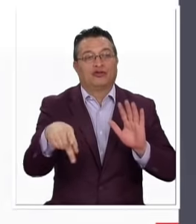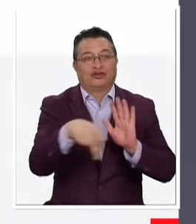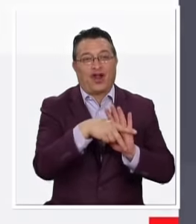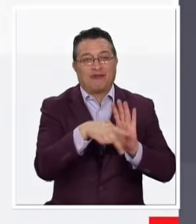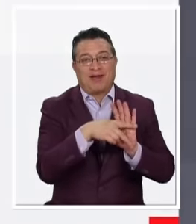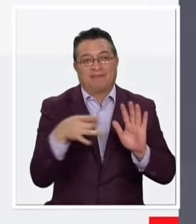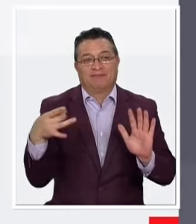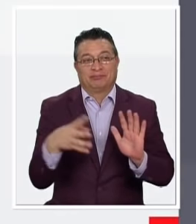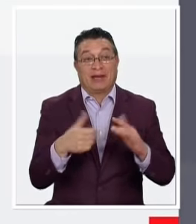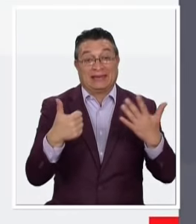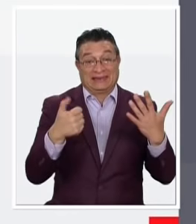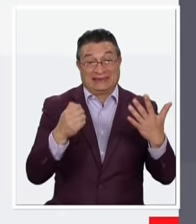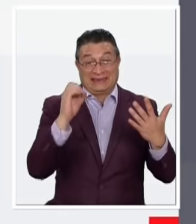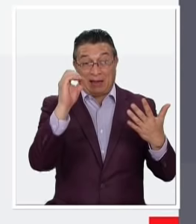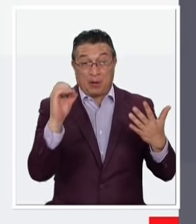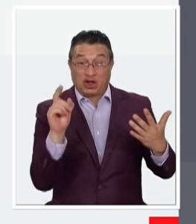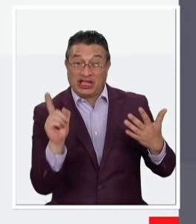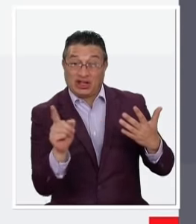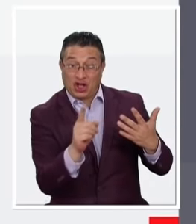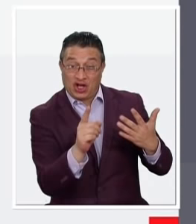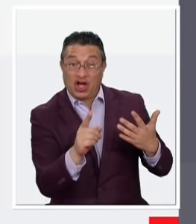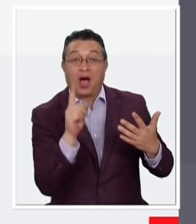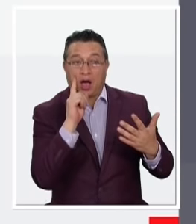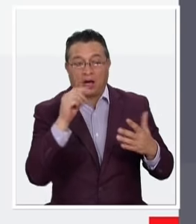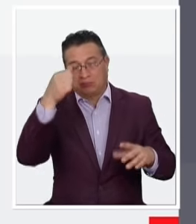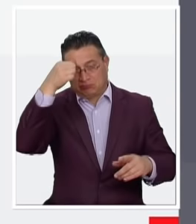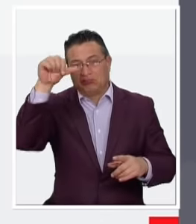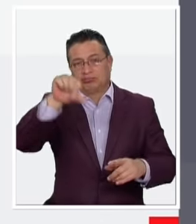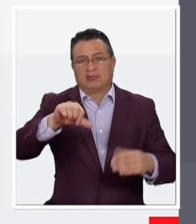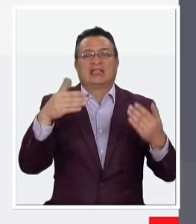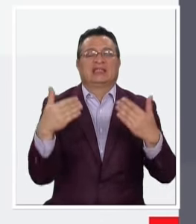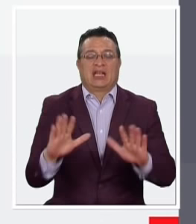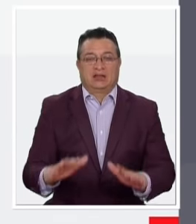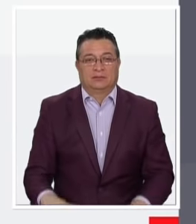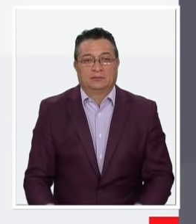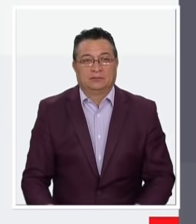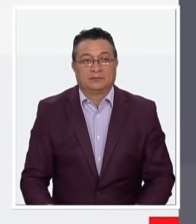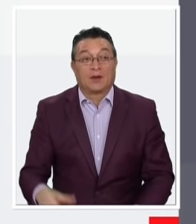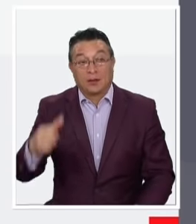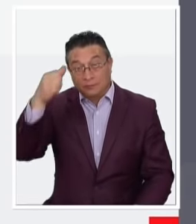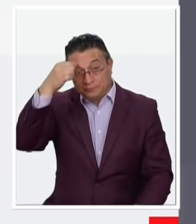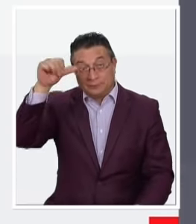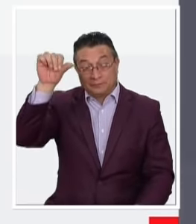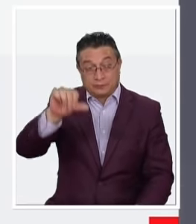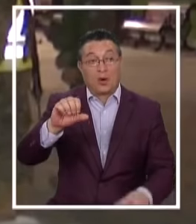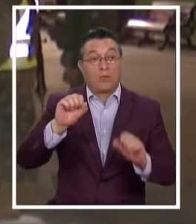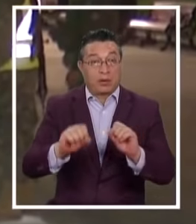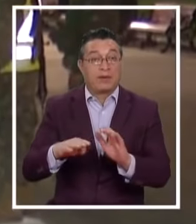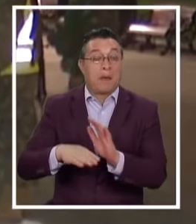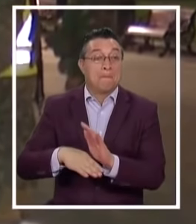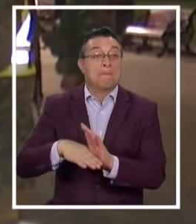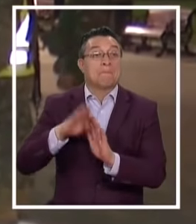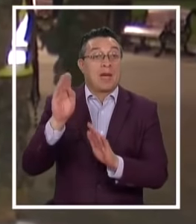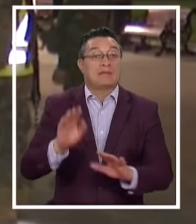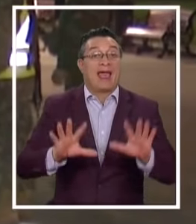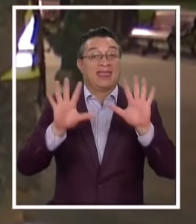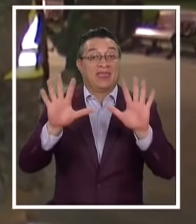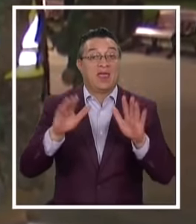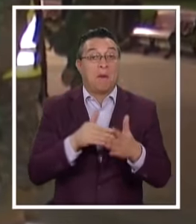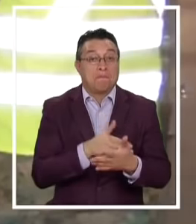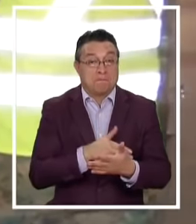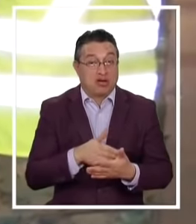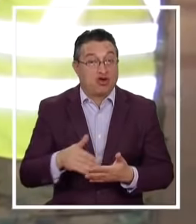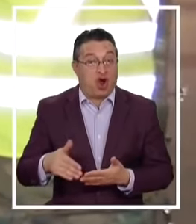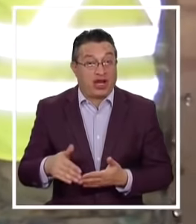El 60% De ellos Han sido Condenados Sanciones Que pueden superar Incluso Los 10 millones De